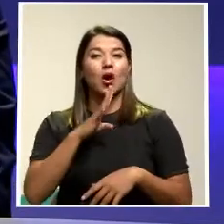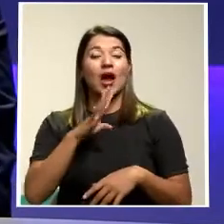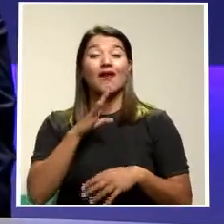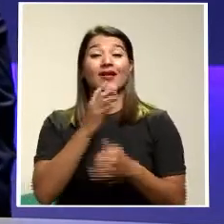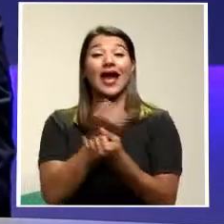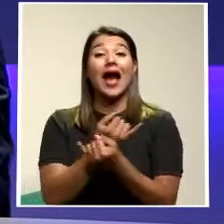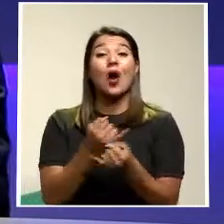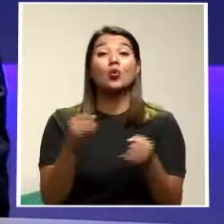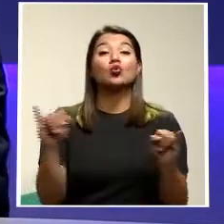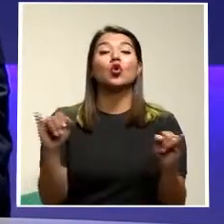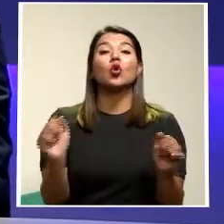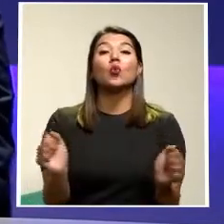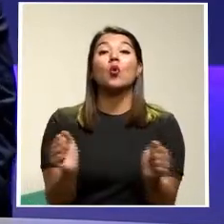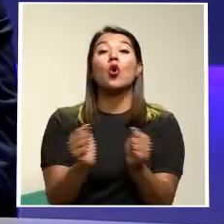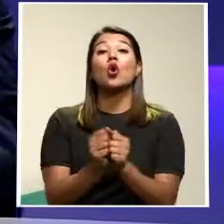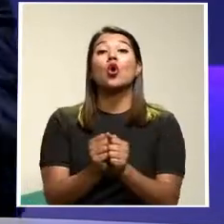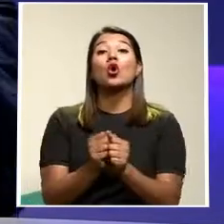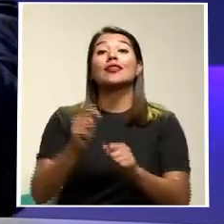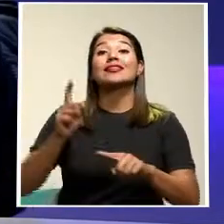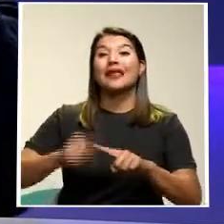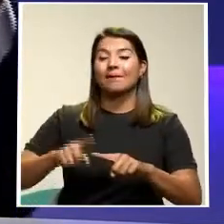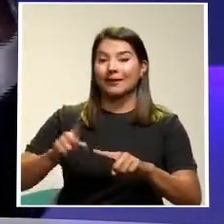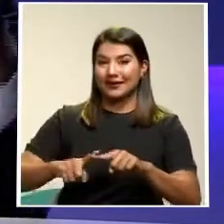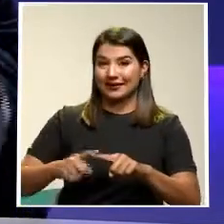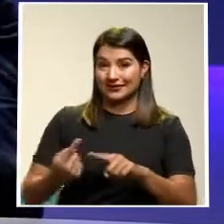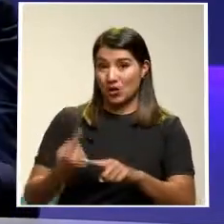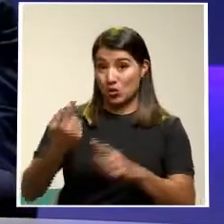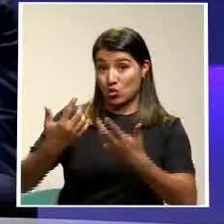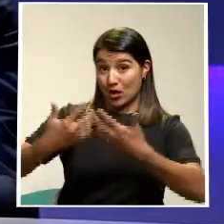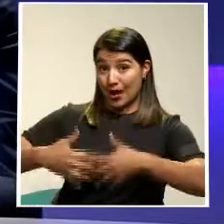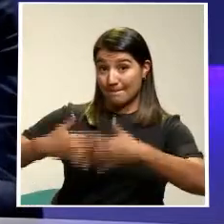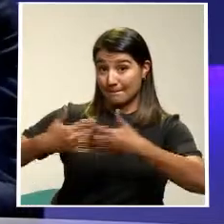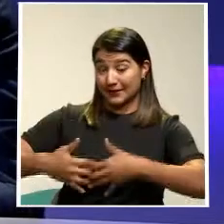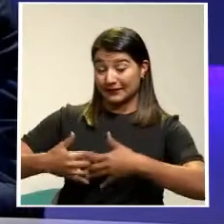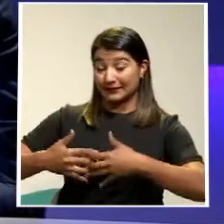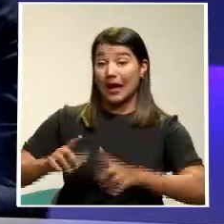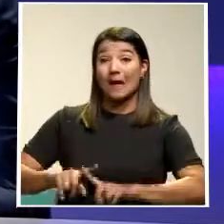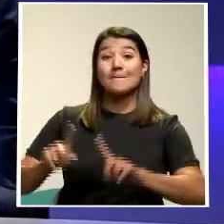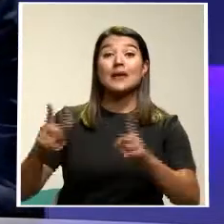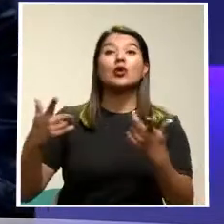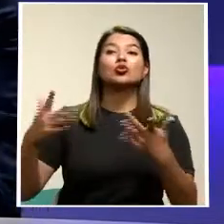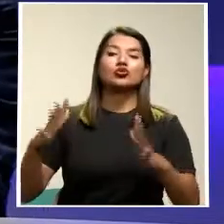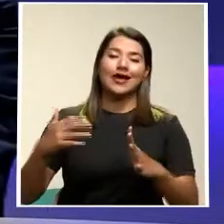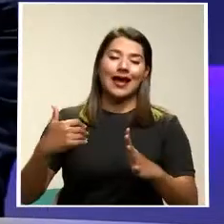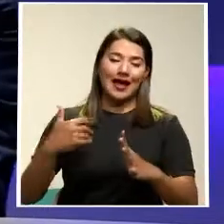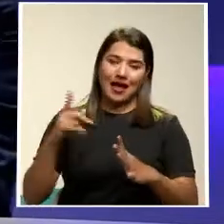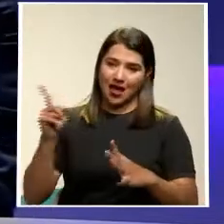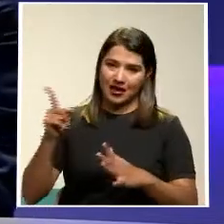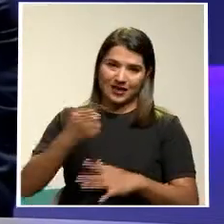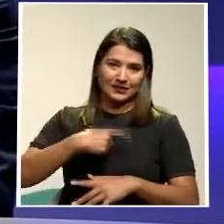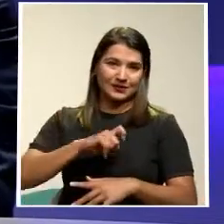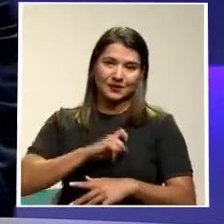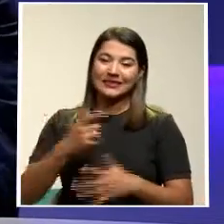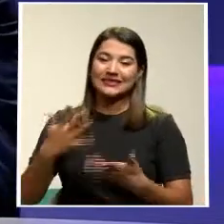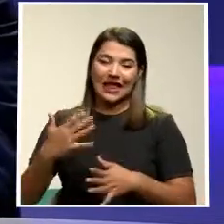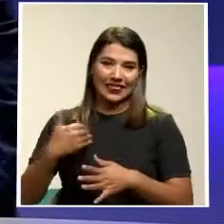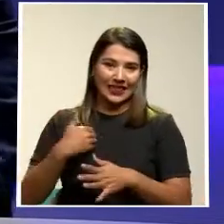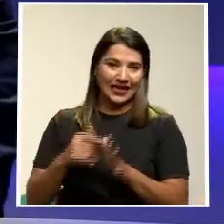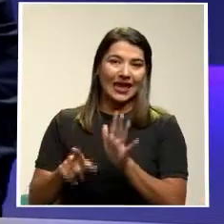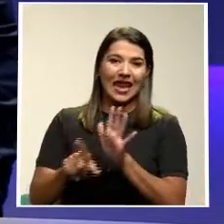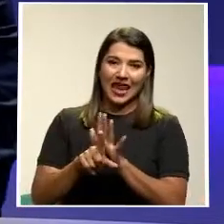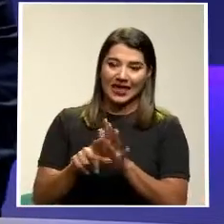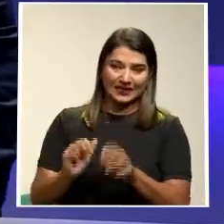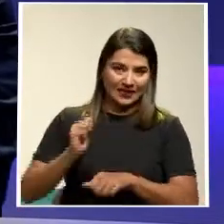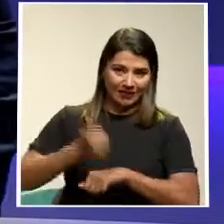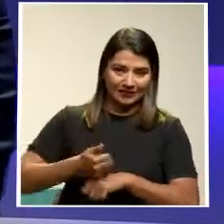dependencia De una empresa Pero claro Ya hay un marco jurídico Establecido Han pasado años Para llegar a ese marco jurídico Por ejemplo